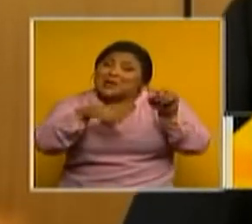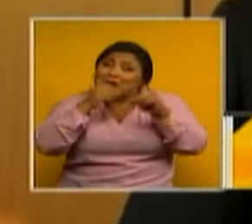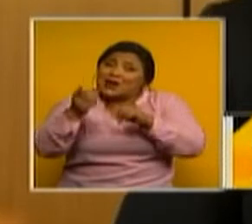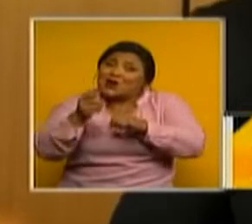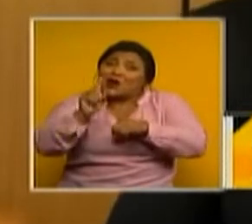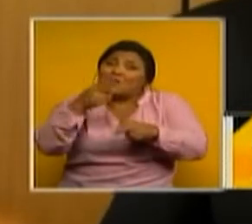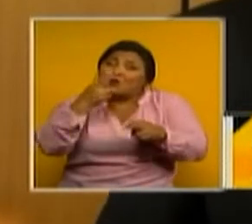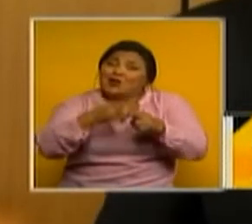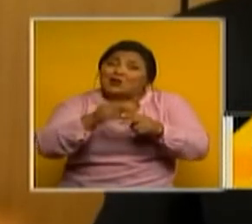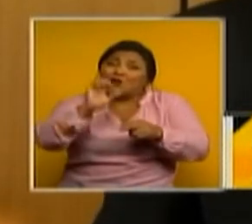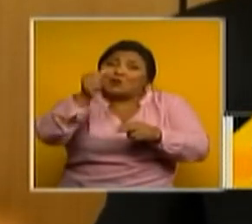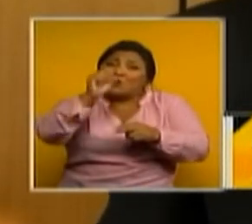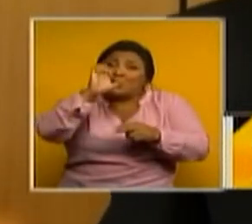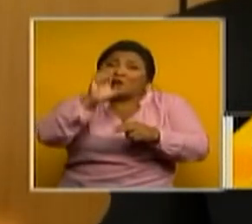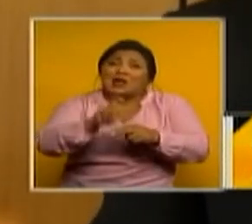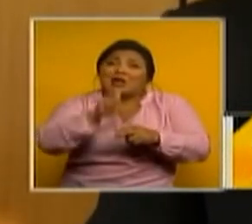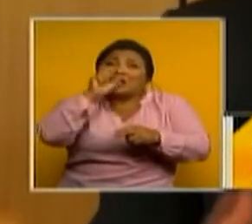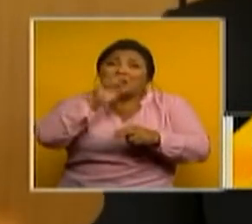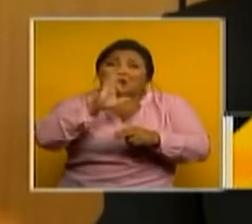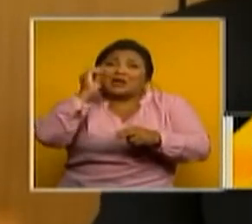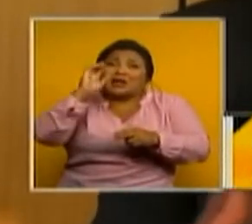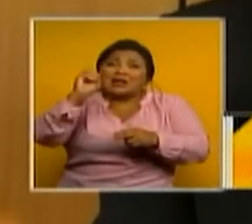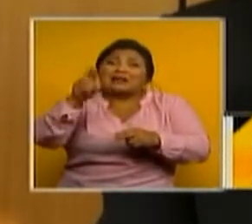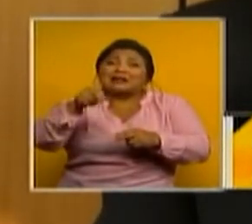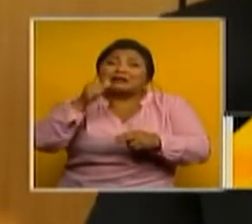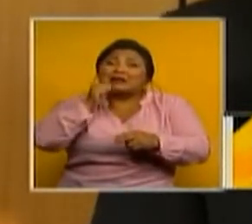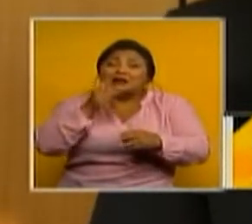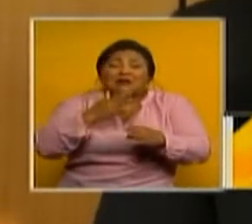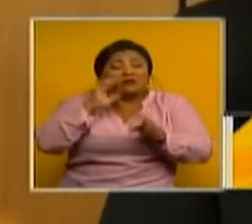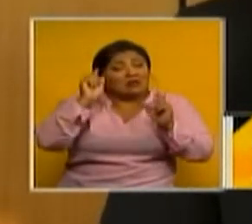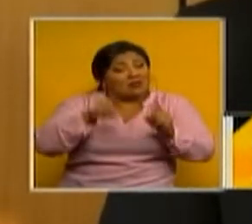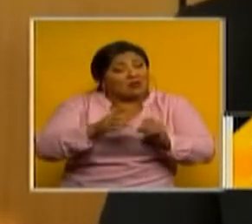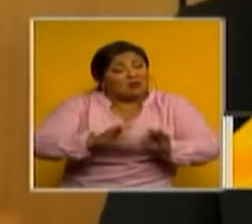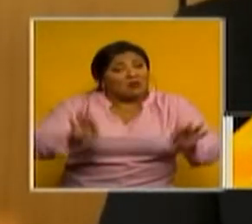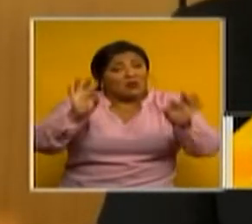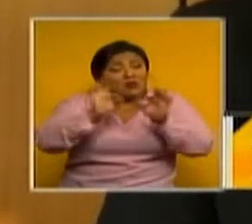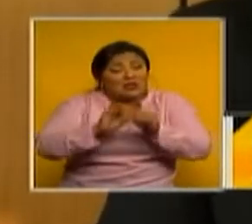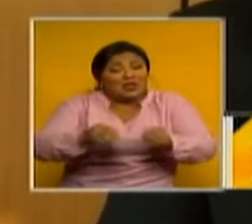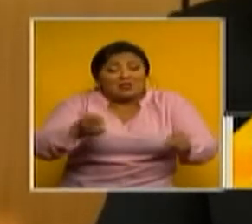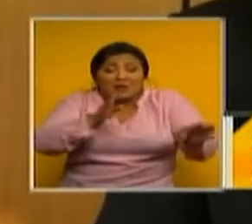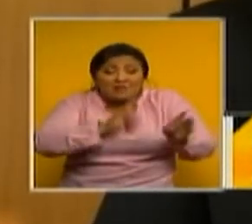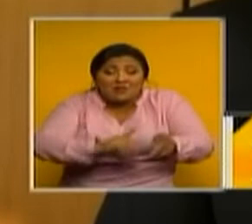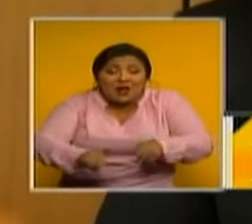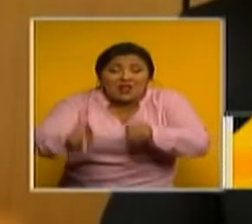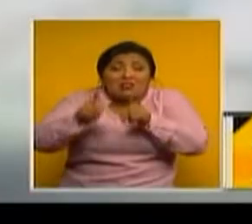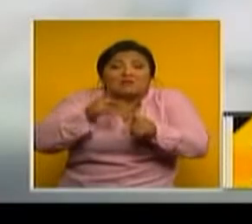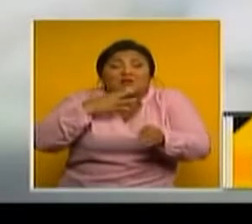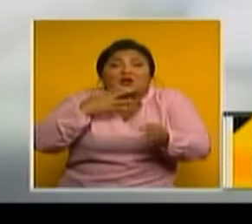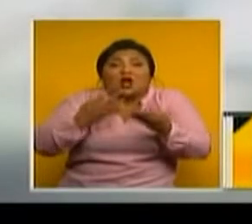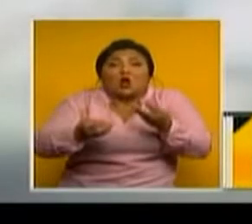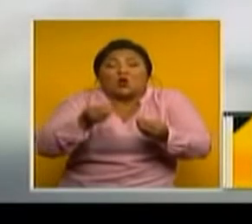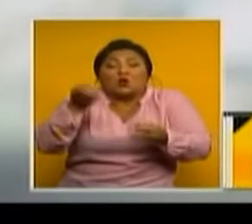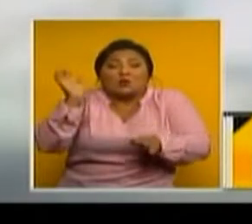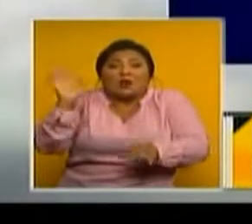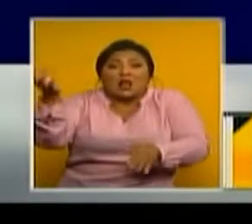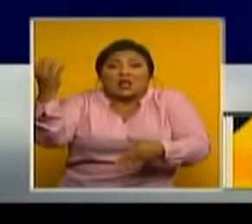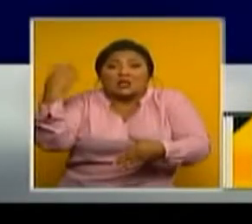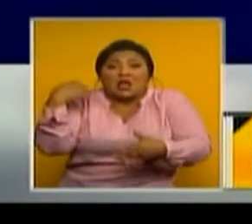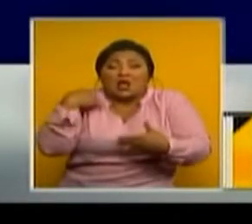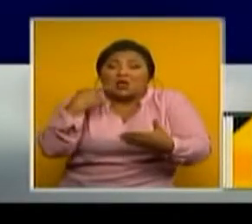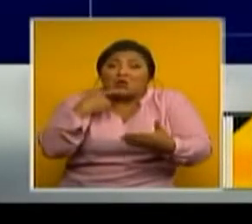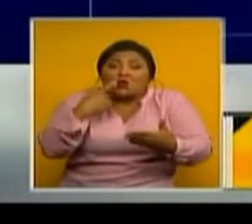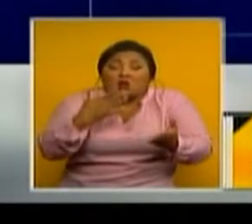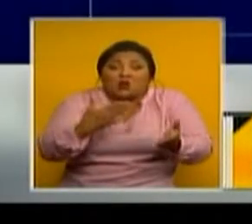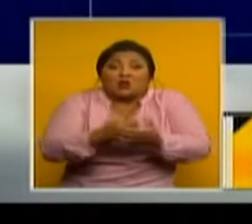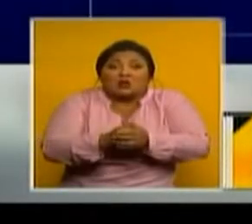extra. Toda una medida de este tipo tiene que ser siempre integral planificada para evitar que incremente el costo para el Estado. Es que de acuerdo a las cifras